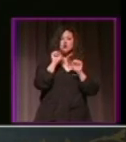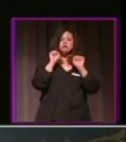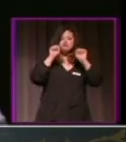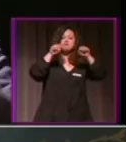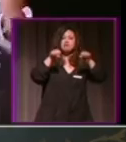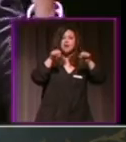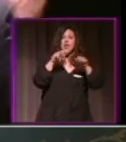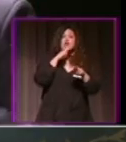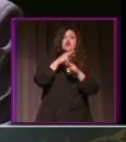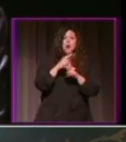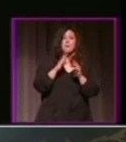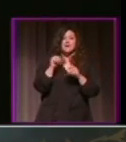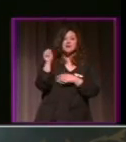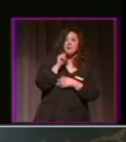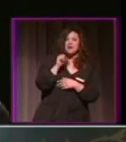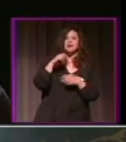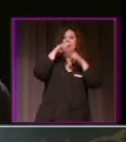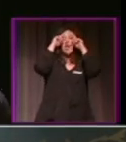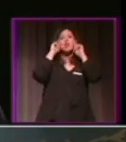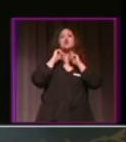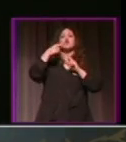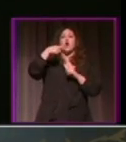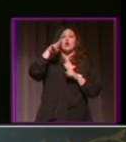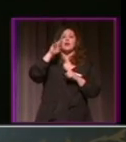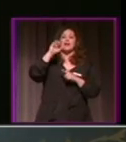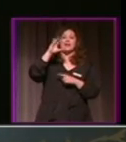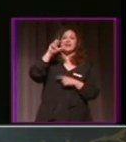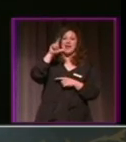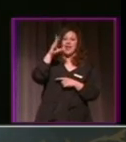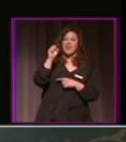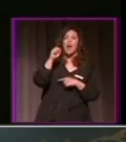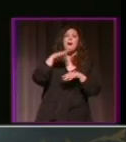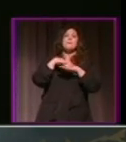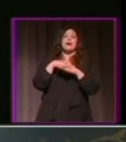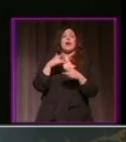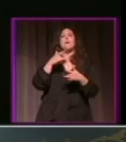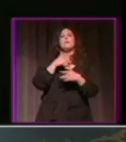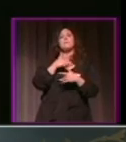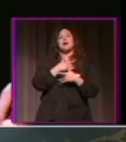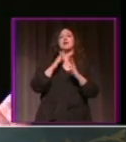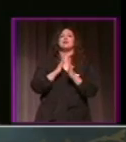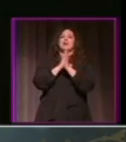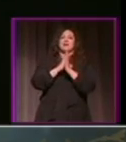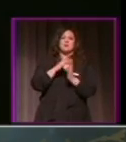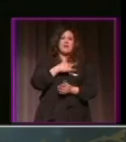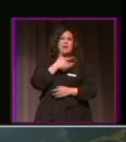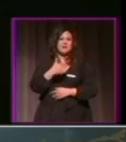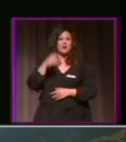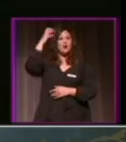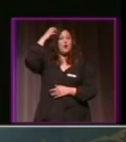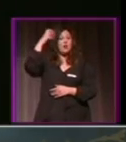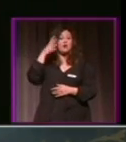positivamente ya lo hemos comentado aquí los tres el buen pregón y el que nos ha hecho ilusionarnos un poco a mí